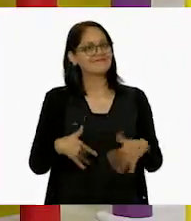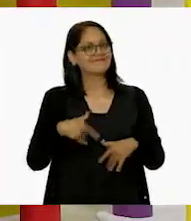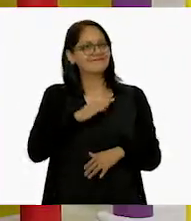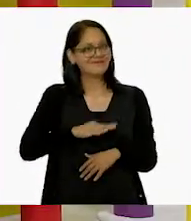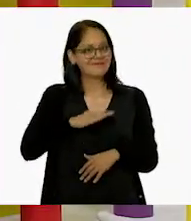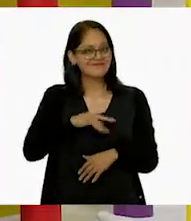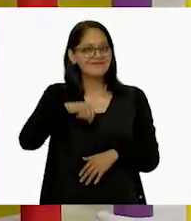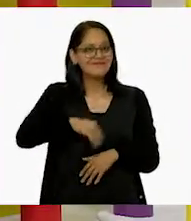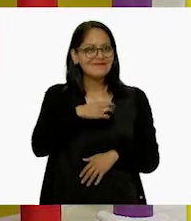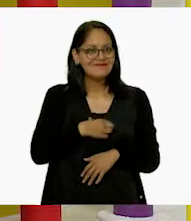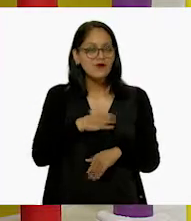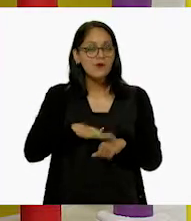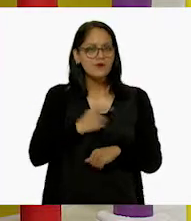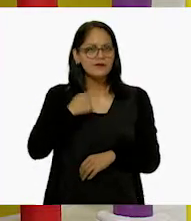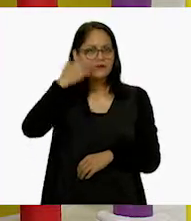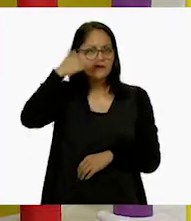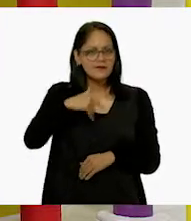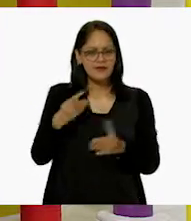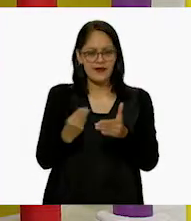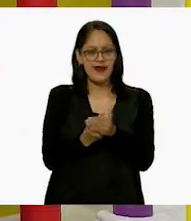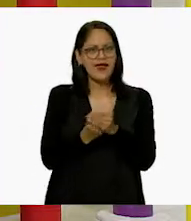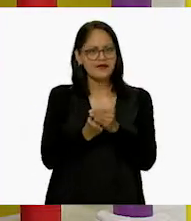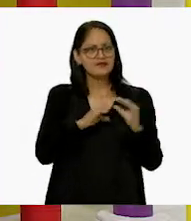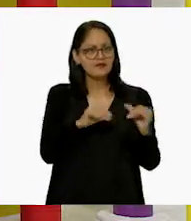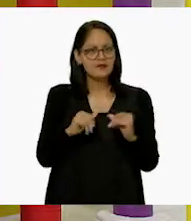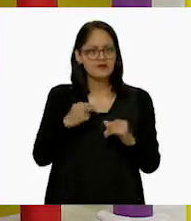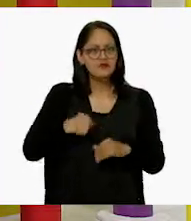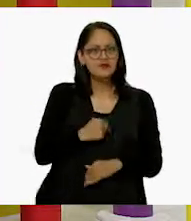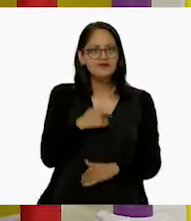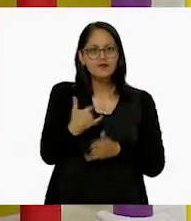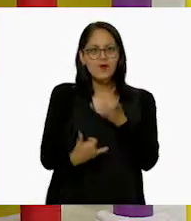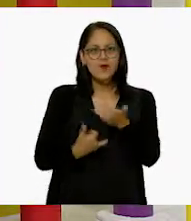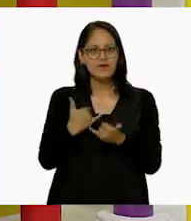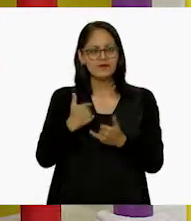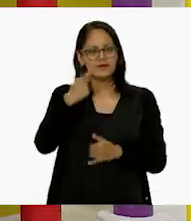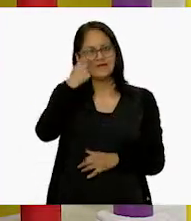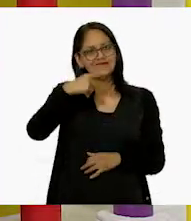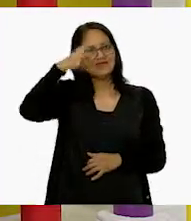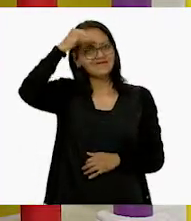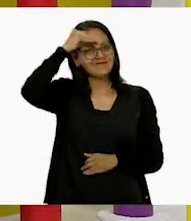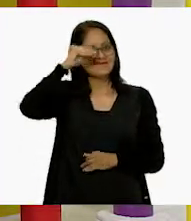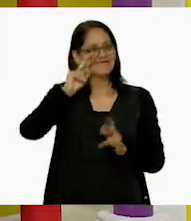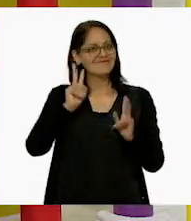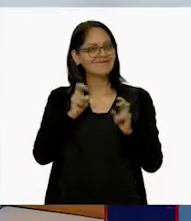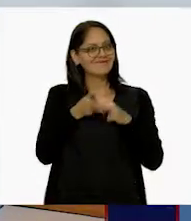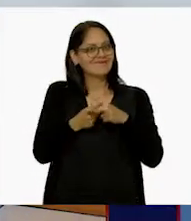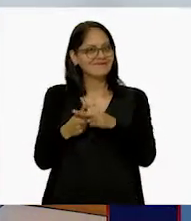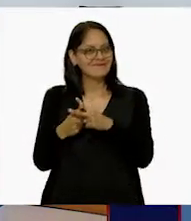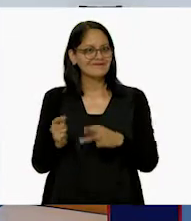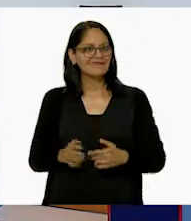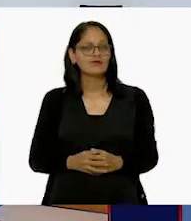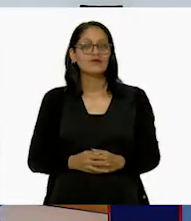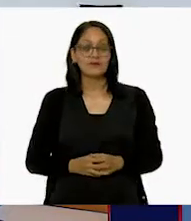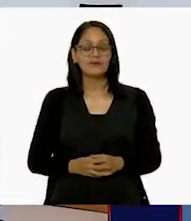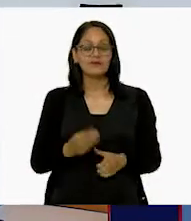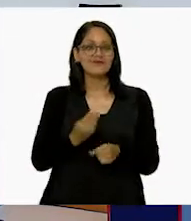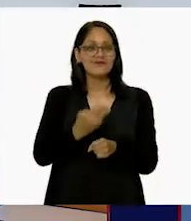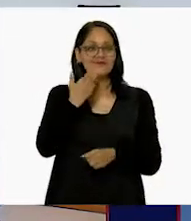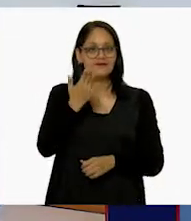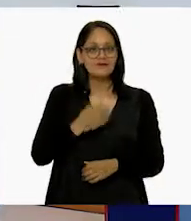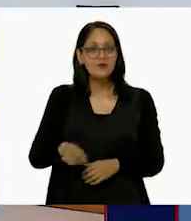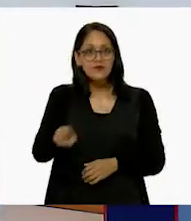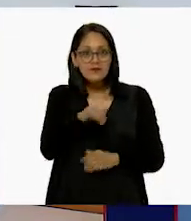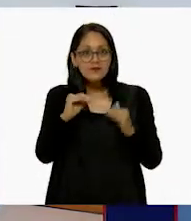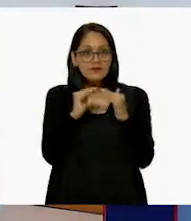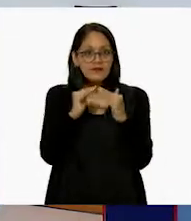feliz y contento porque sé que en estas clases siempre encontramos juegos para aprender más sobre las matemáticas. Muy bien. Y ustedes en casa,